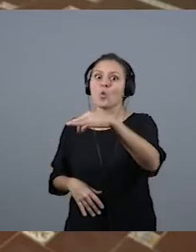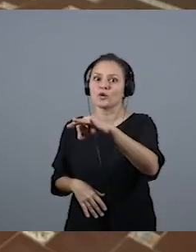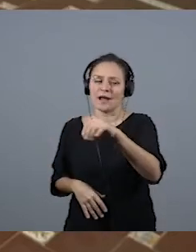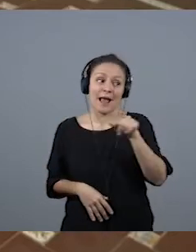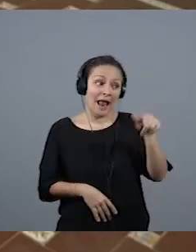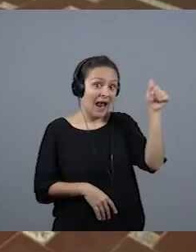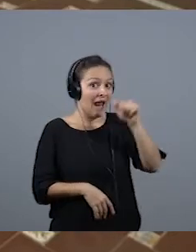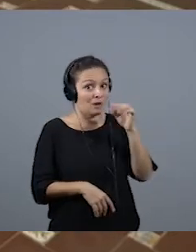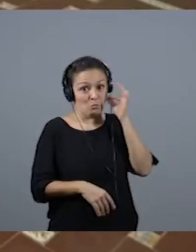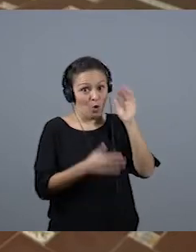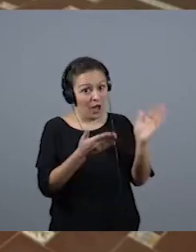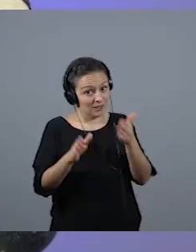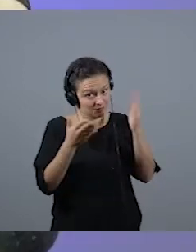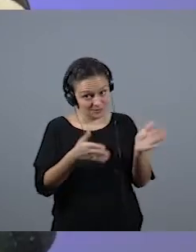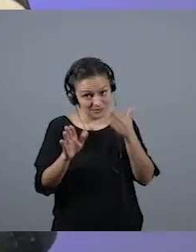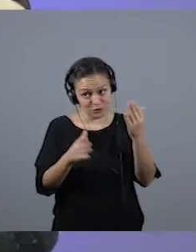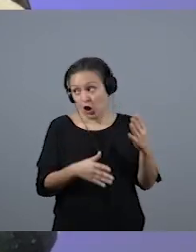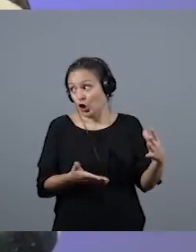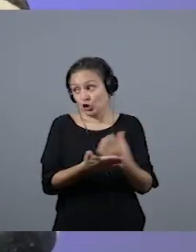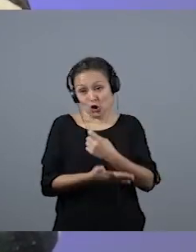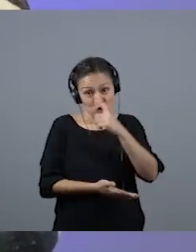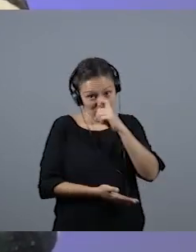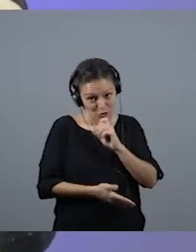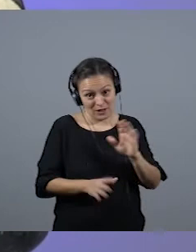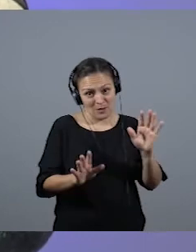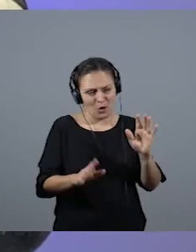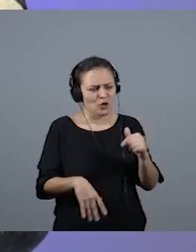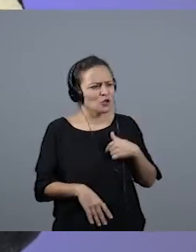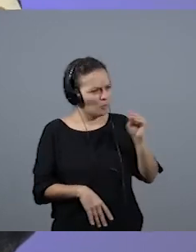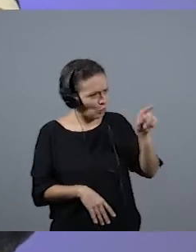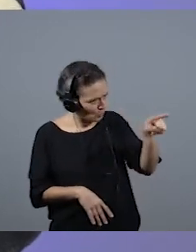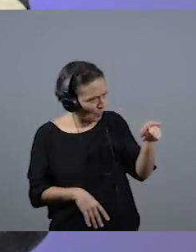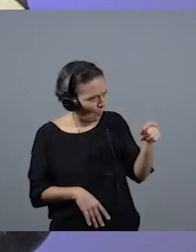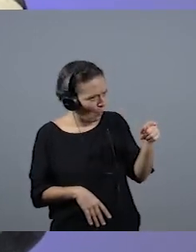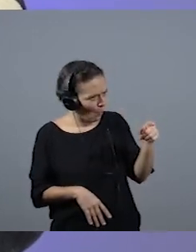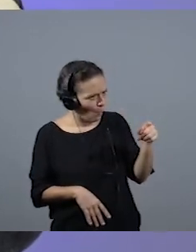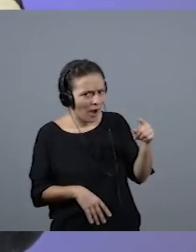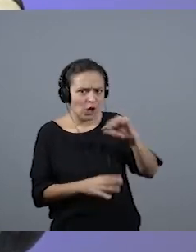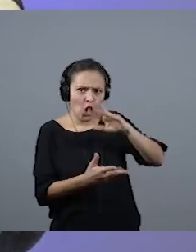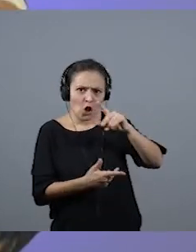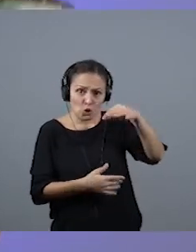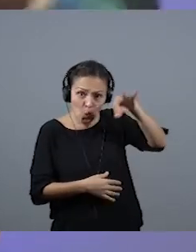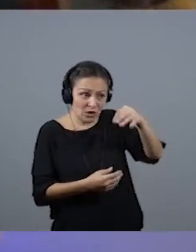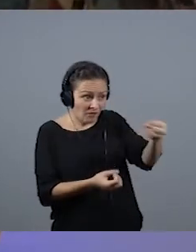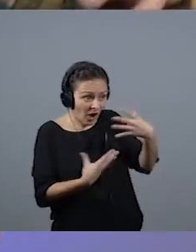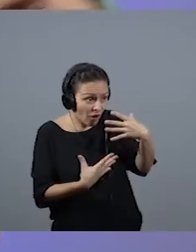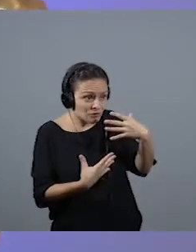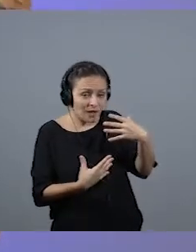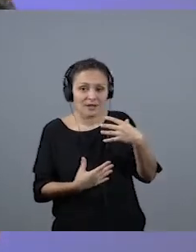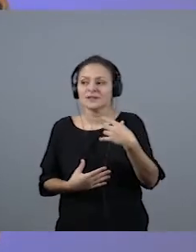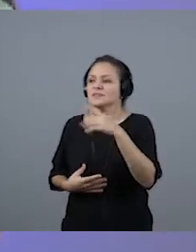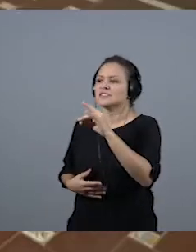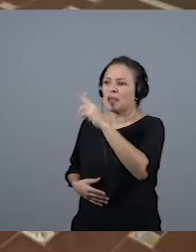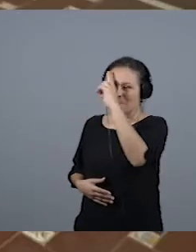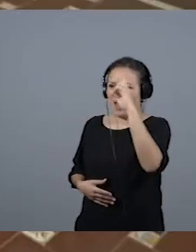eso lo recordamos todos, ¿no? Digo, ah sí, señor Mendoza, nos va a dar una exclusiva y dice, sí, el Madrid va a fichar a Prozineski. Bueno, ese día